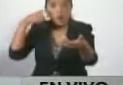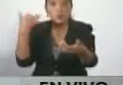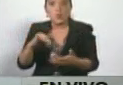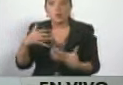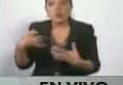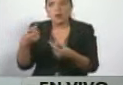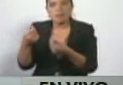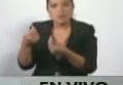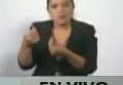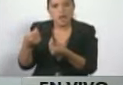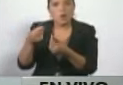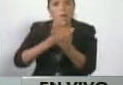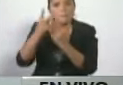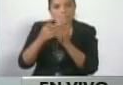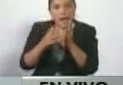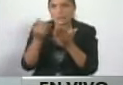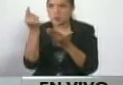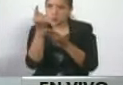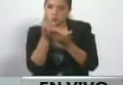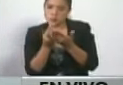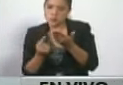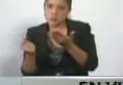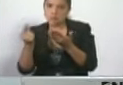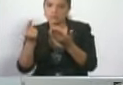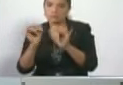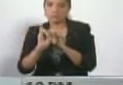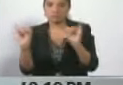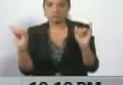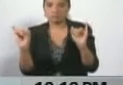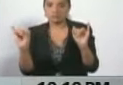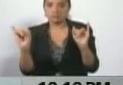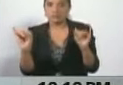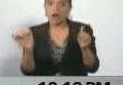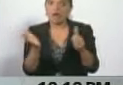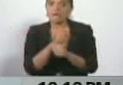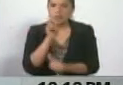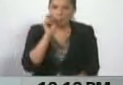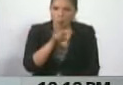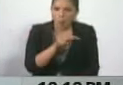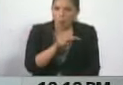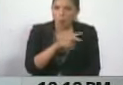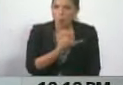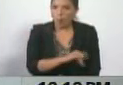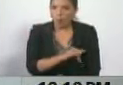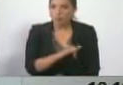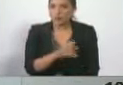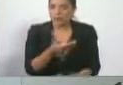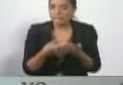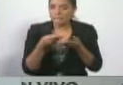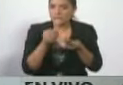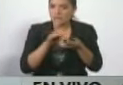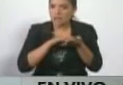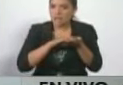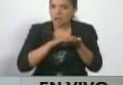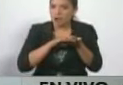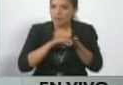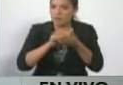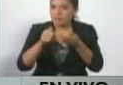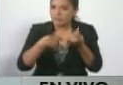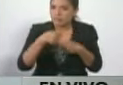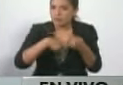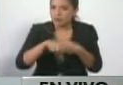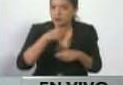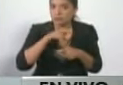planes escritos. hemos encontrado a otros vinculados a lavado de dinero, a extorsión, a estafa